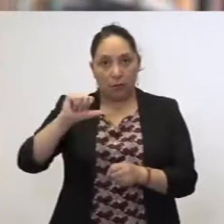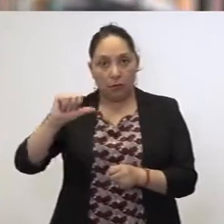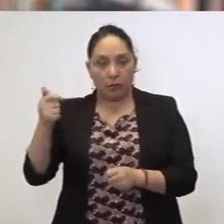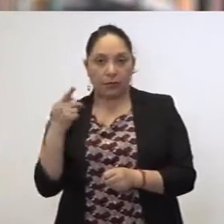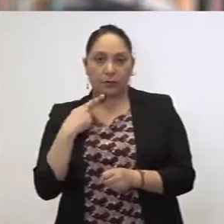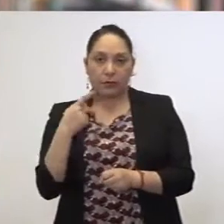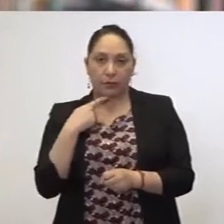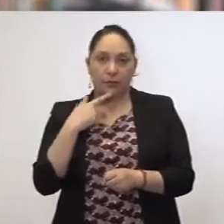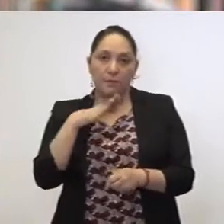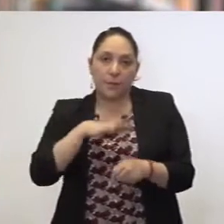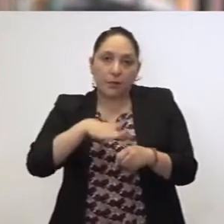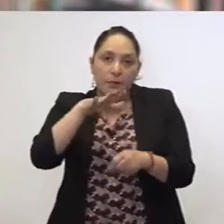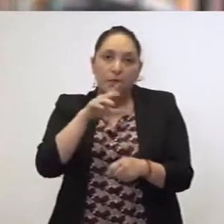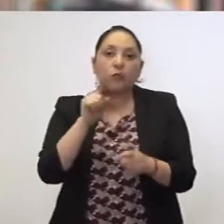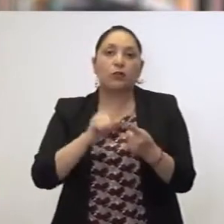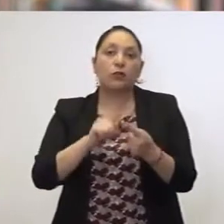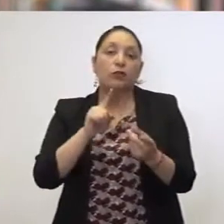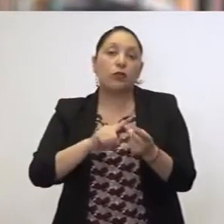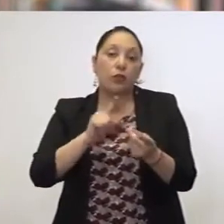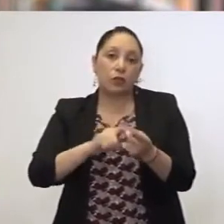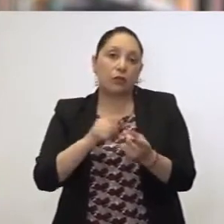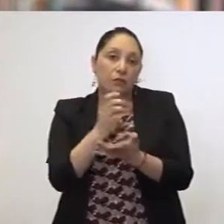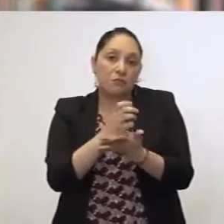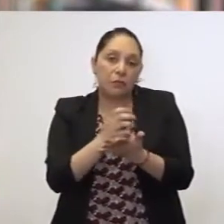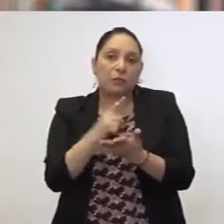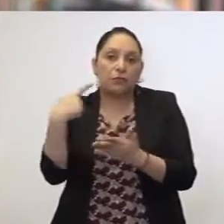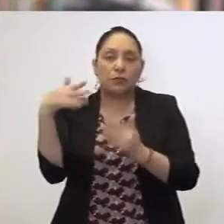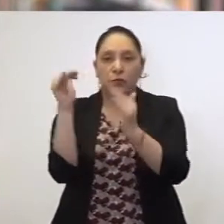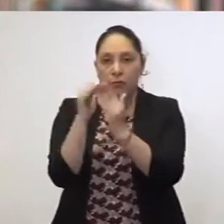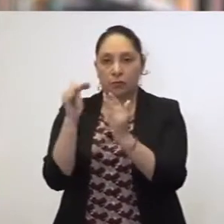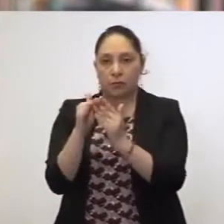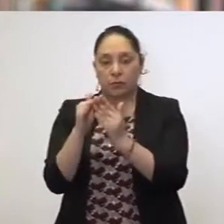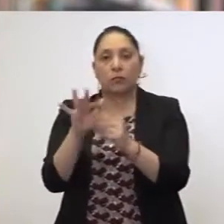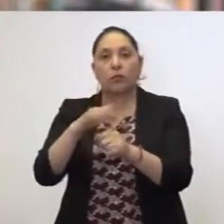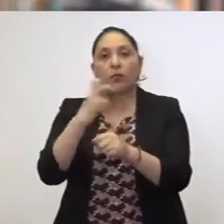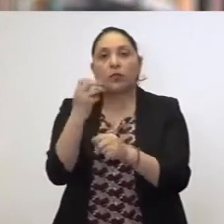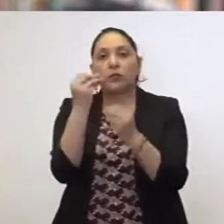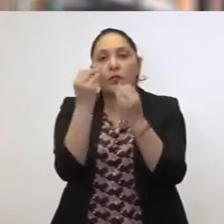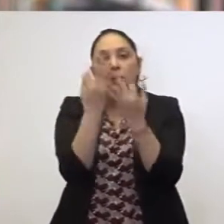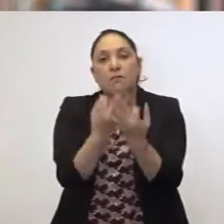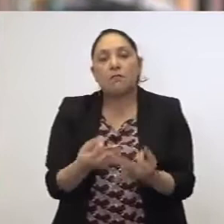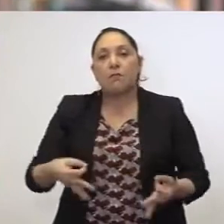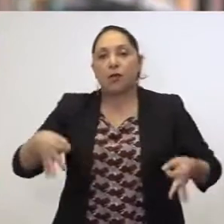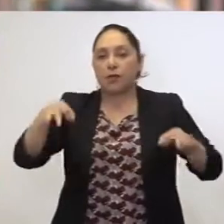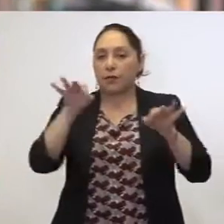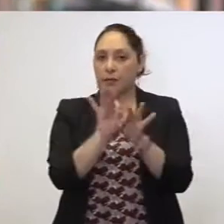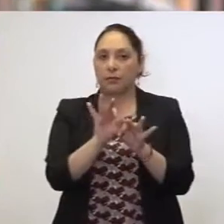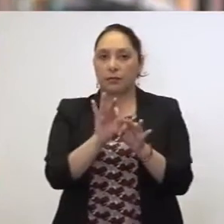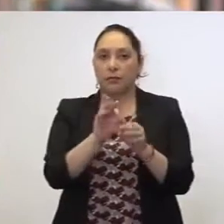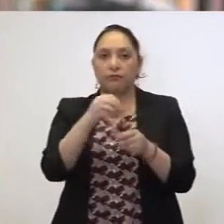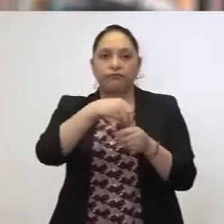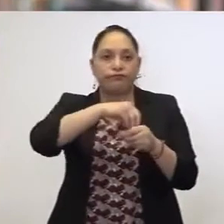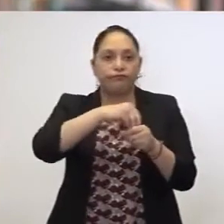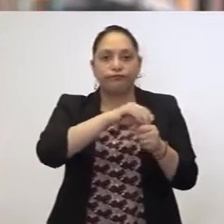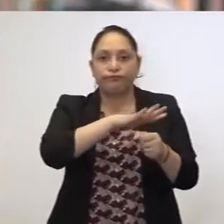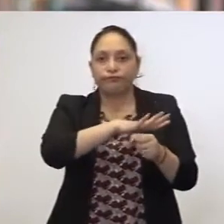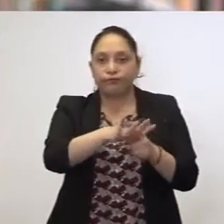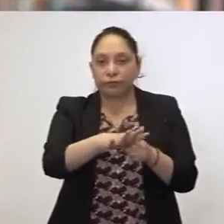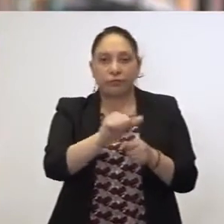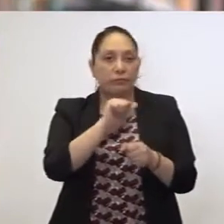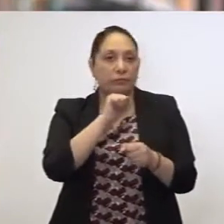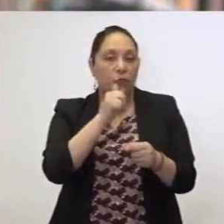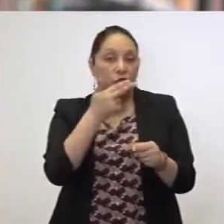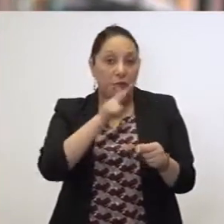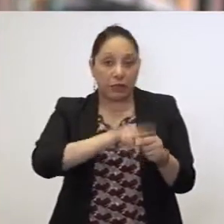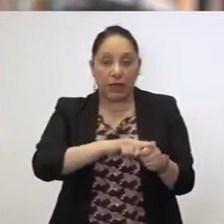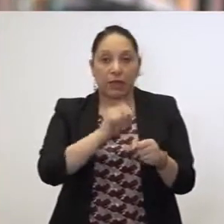la gran mayoría, se recupera en su casa. Por ello, es fundamental no saturar hospitales ni centros de